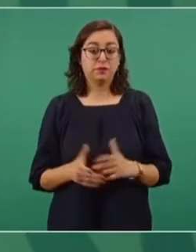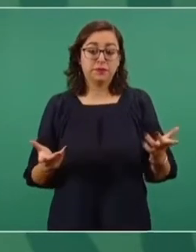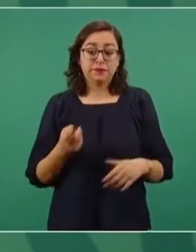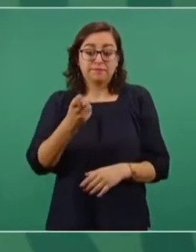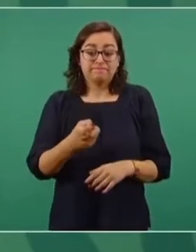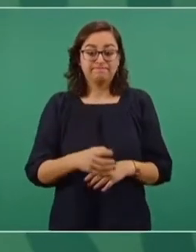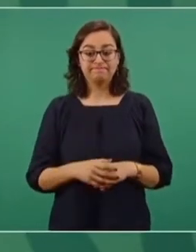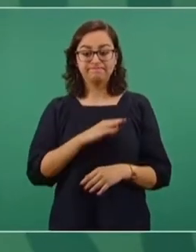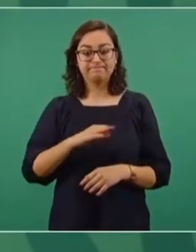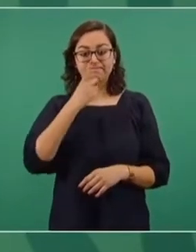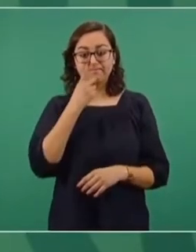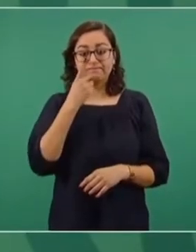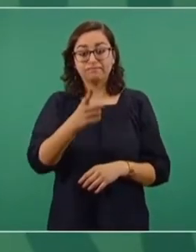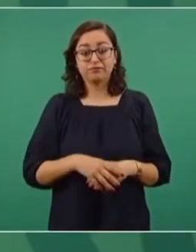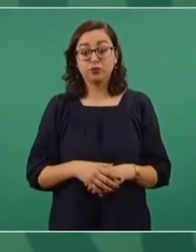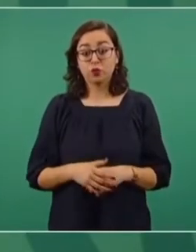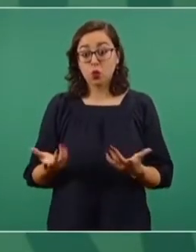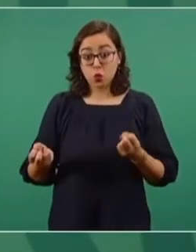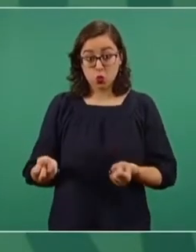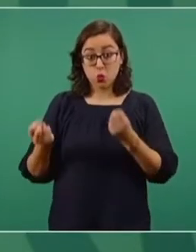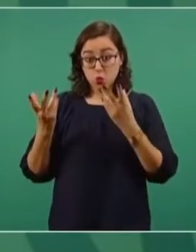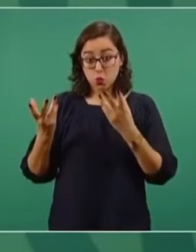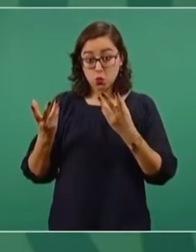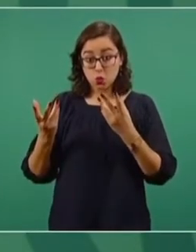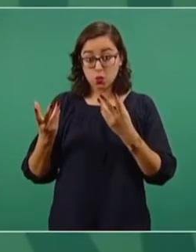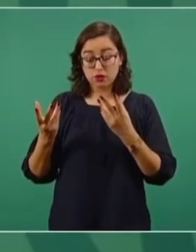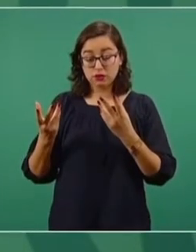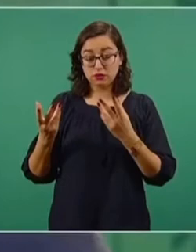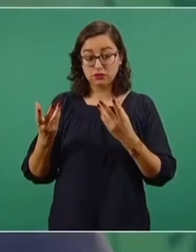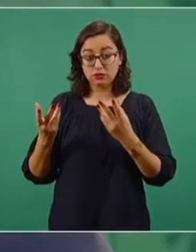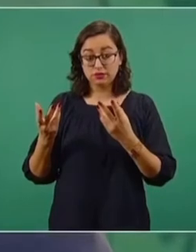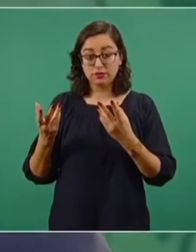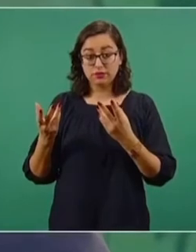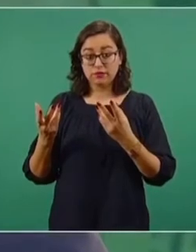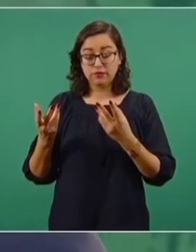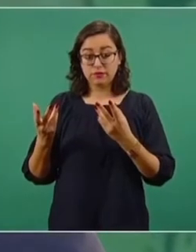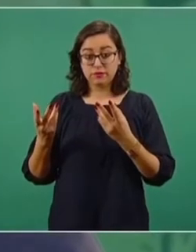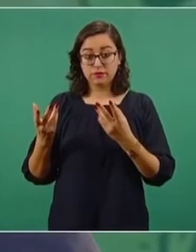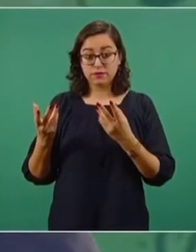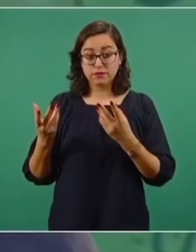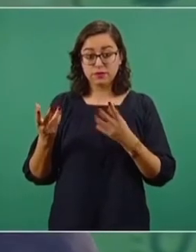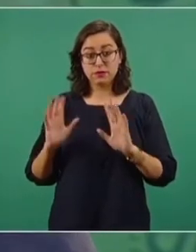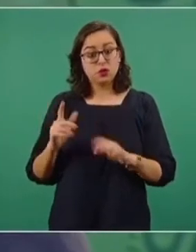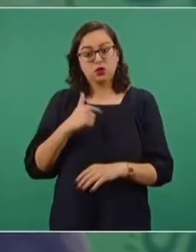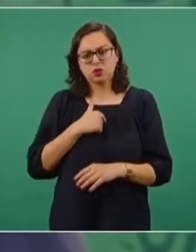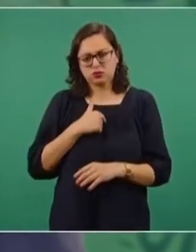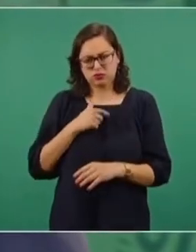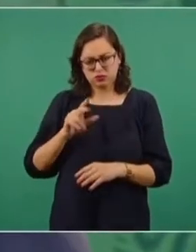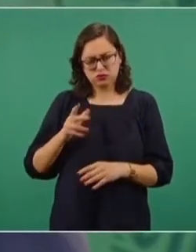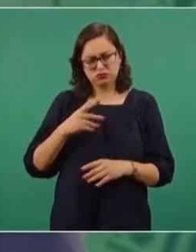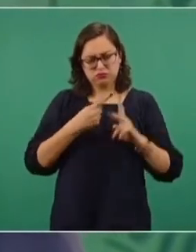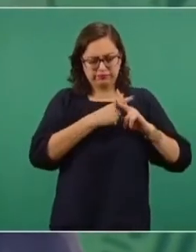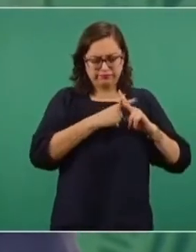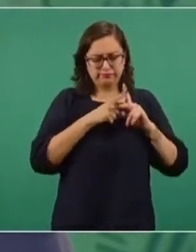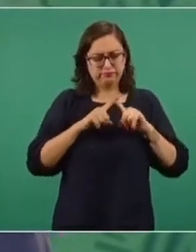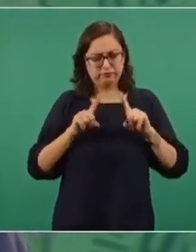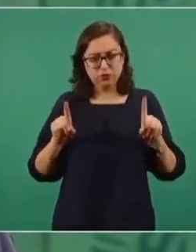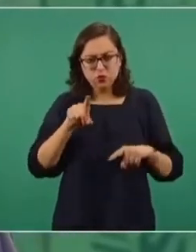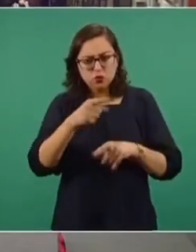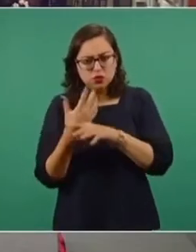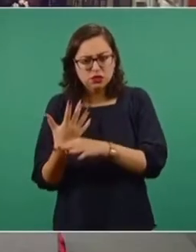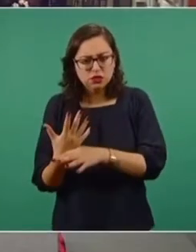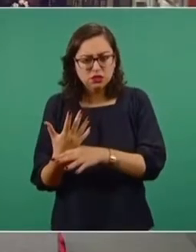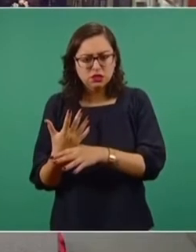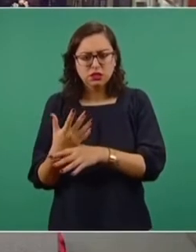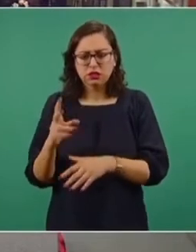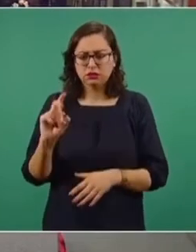es lo que puedo comentarles. Acerca del número, ahí sí, son otros los datos que tenemos. Tú hablaste de